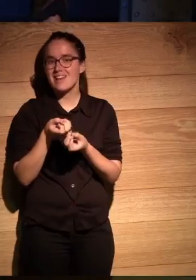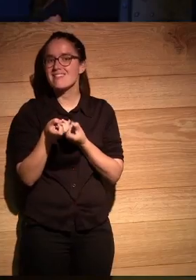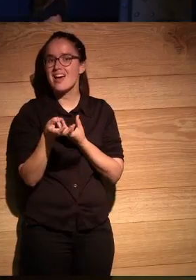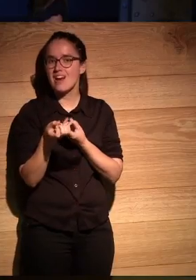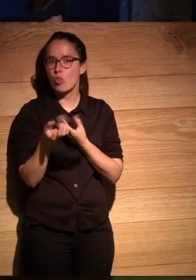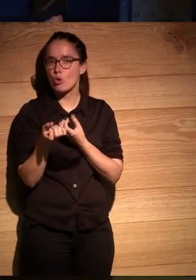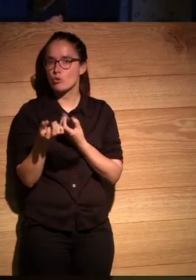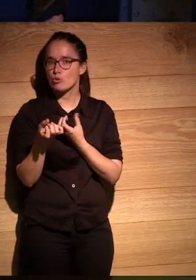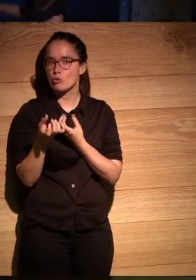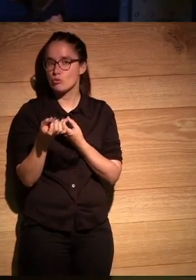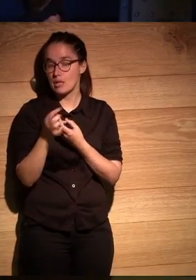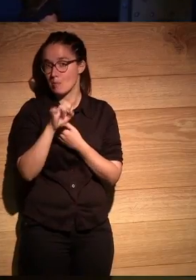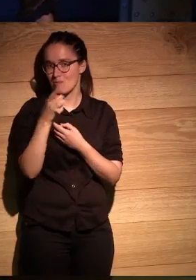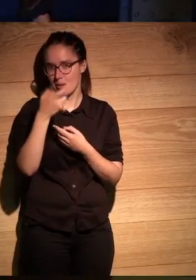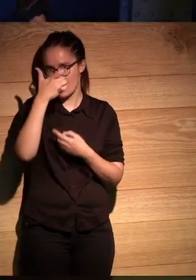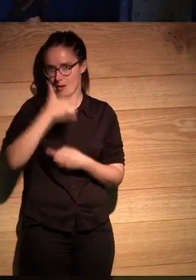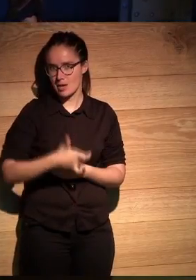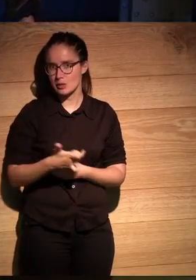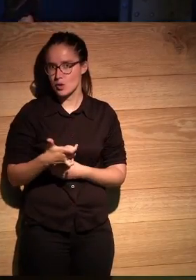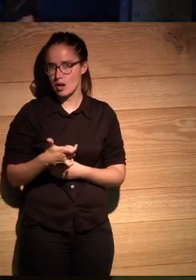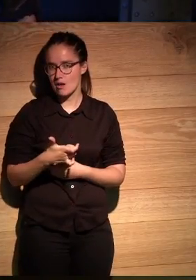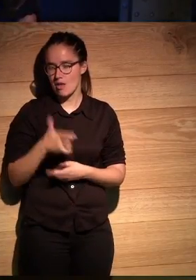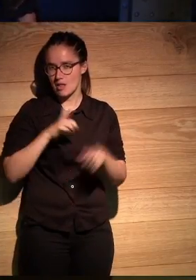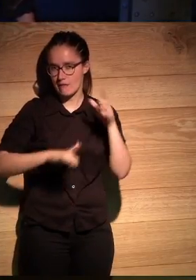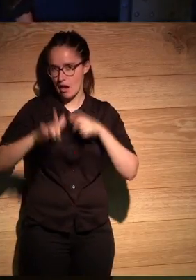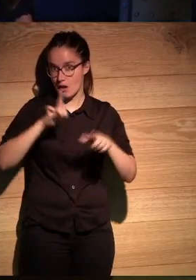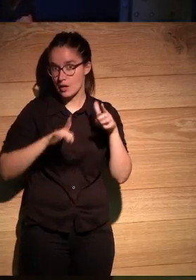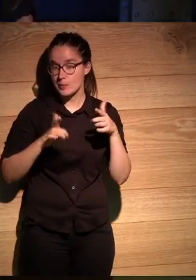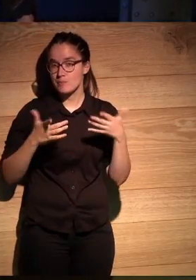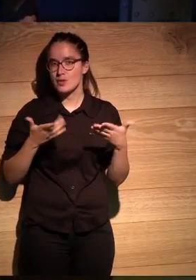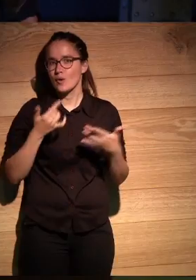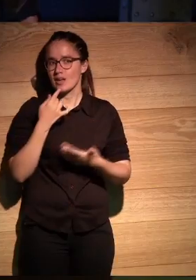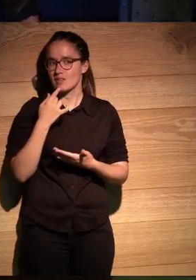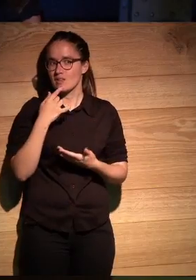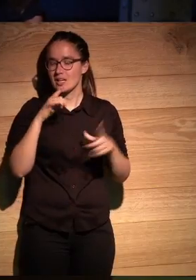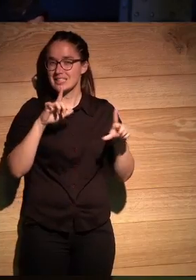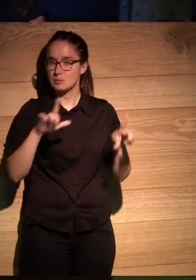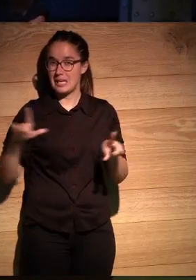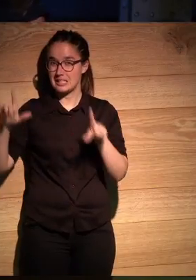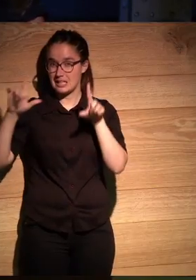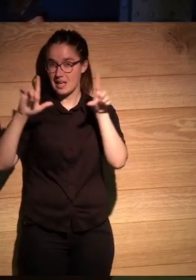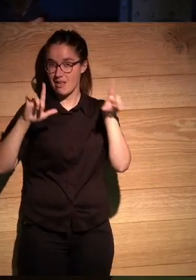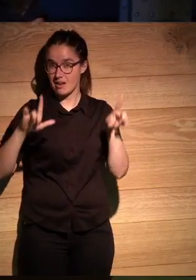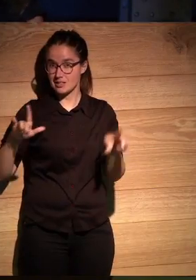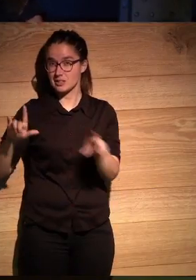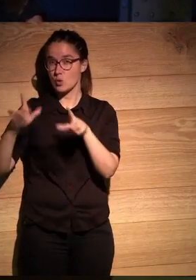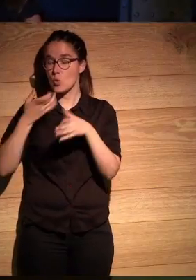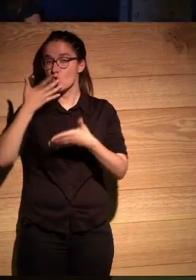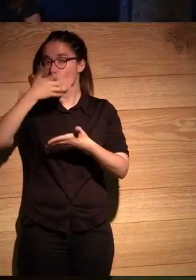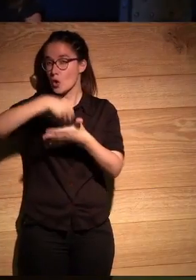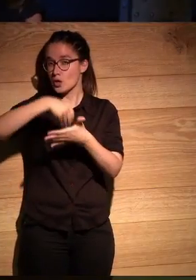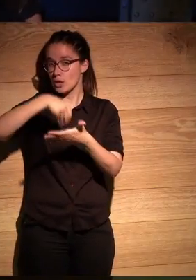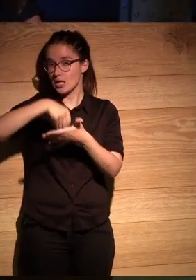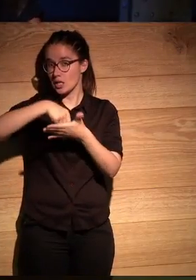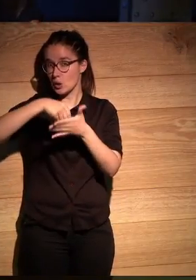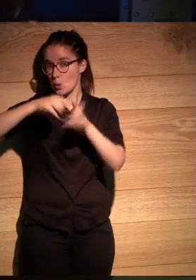en primera persona del viaje y lo que indican estas pantallas es que se despliega un contenido